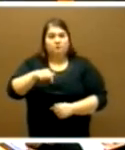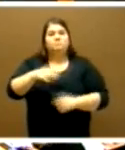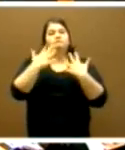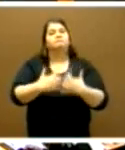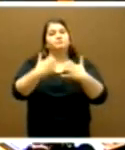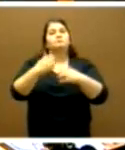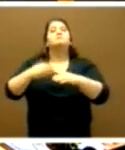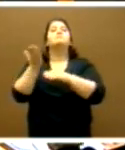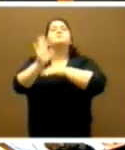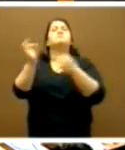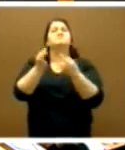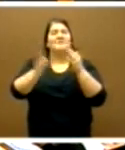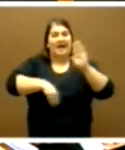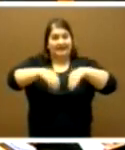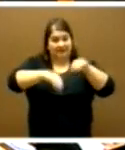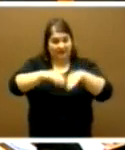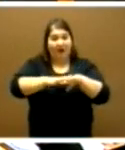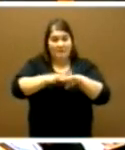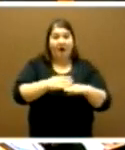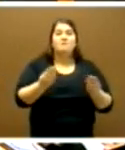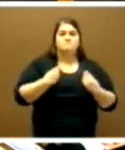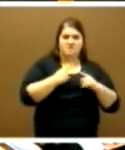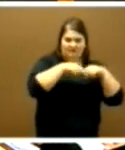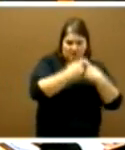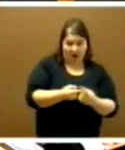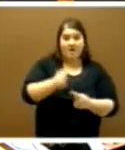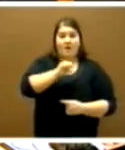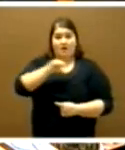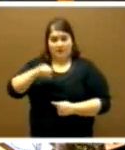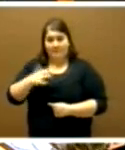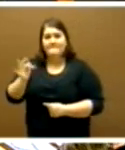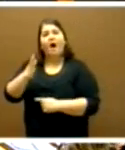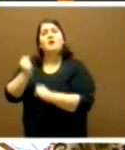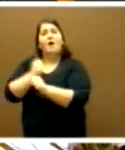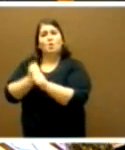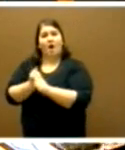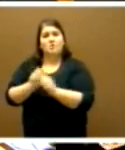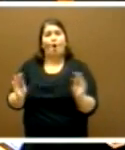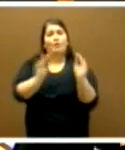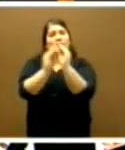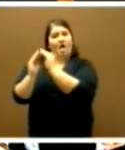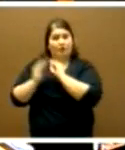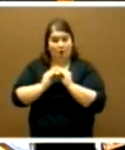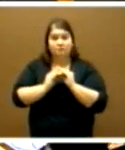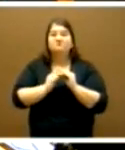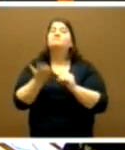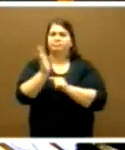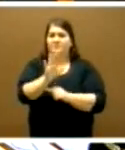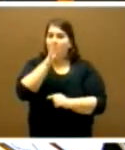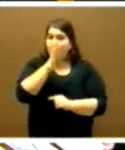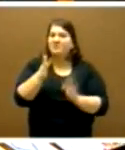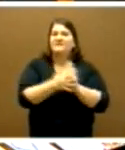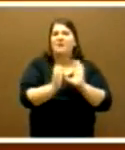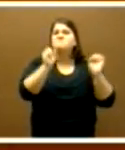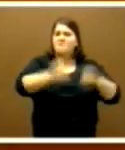Cámara la estrategia para el fomento de la conciliación de la vida laboral, familiar y personal. Compromiso del pacto social y político de